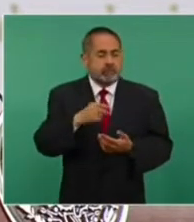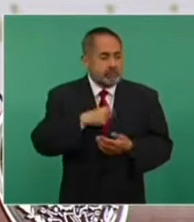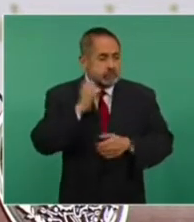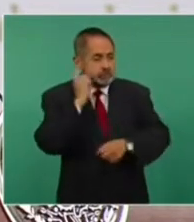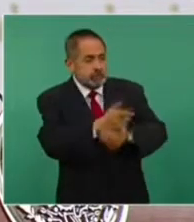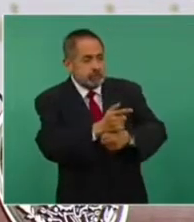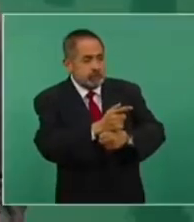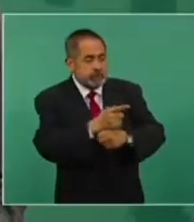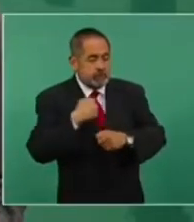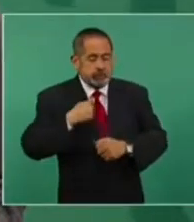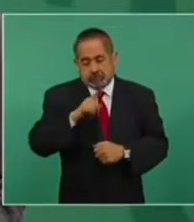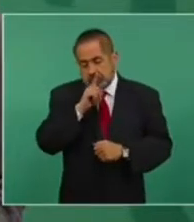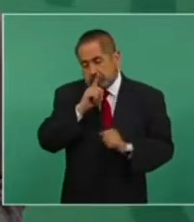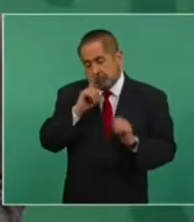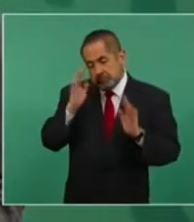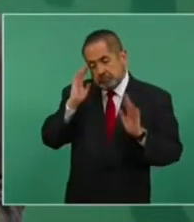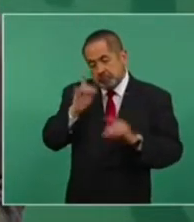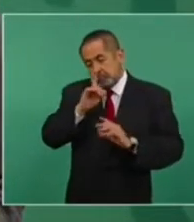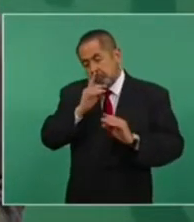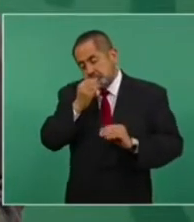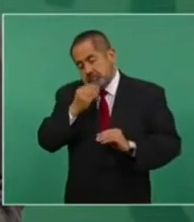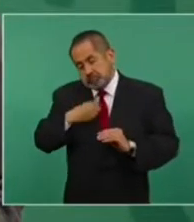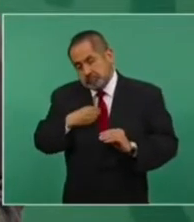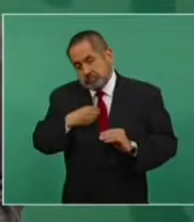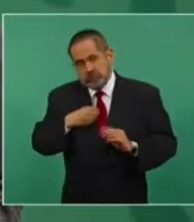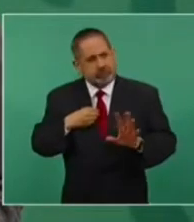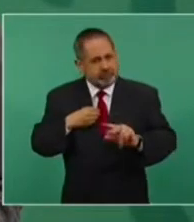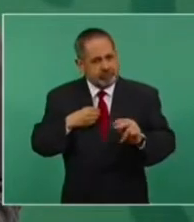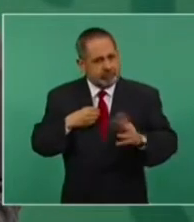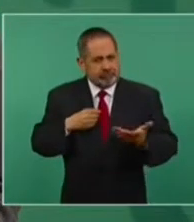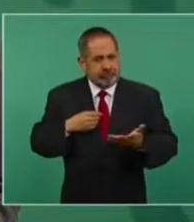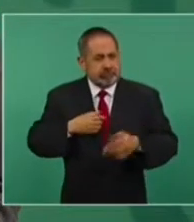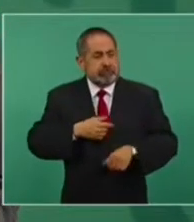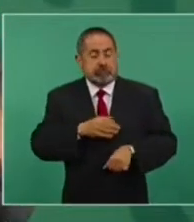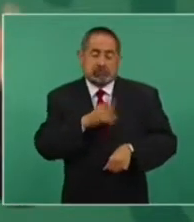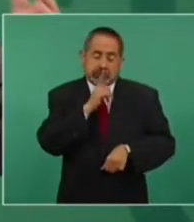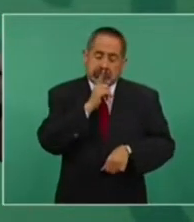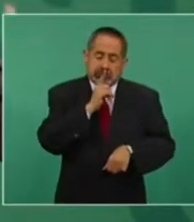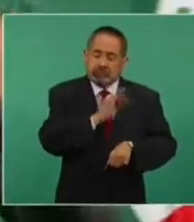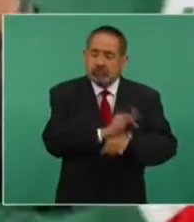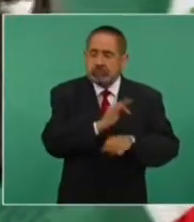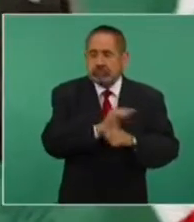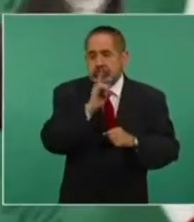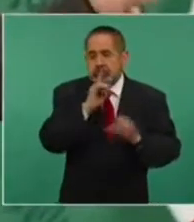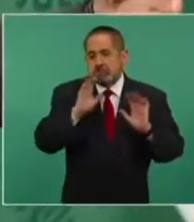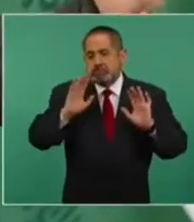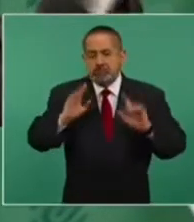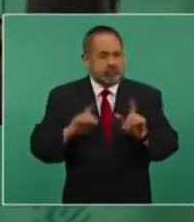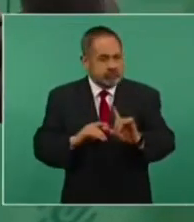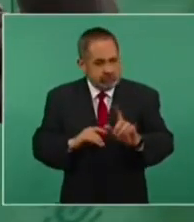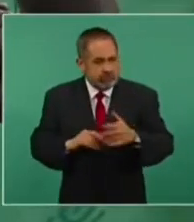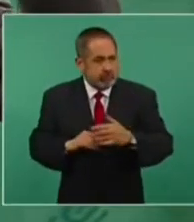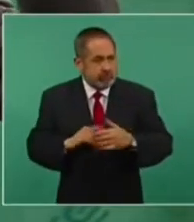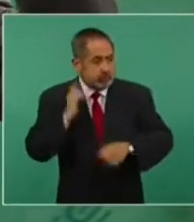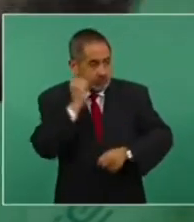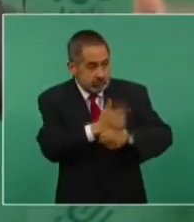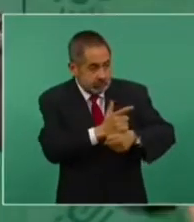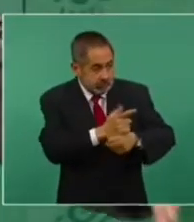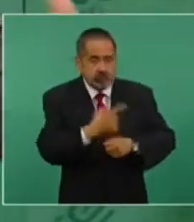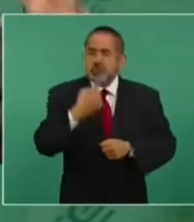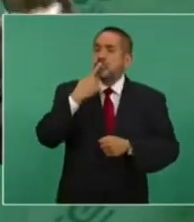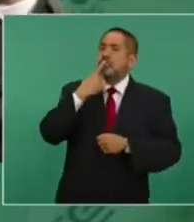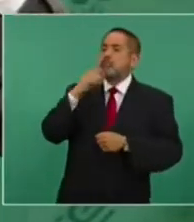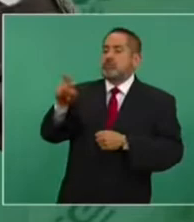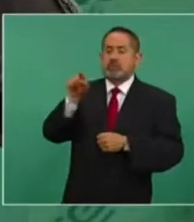en cubridores, ya se presenta a la